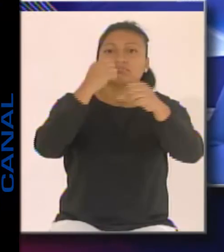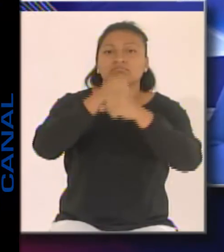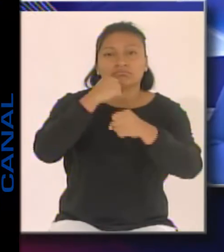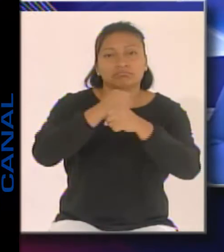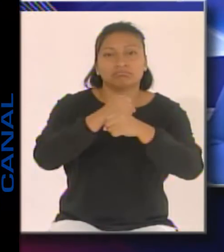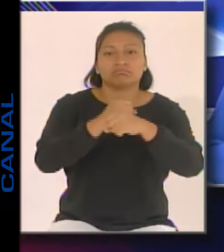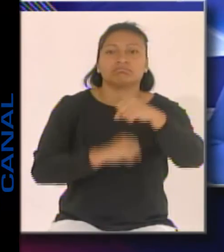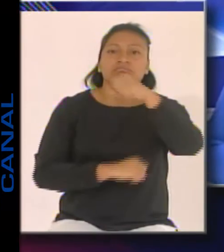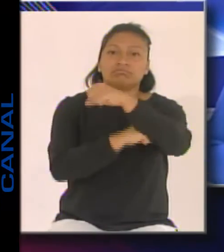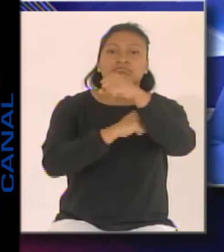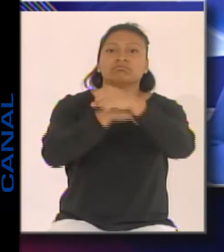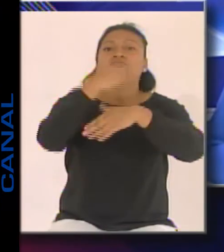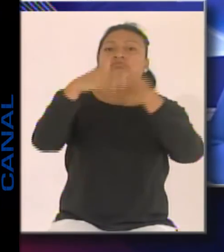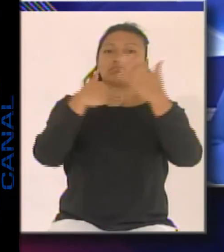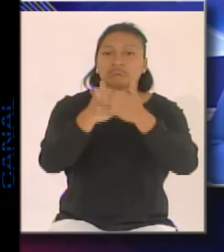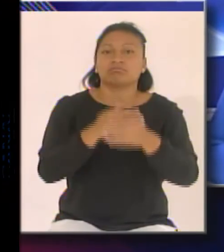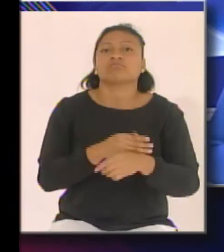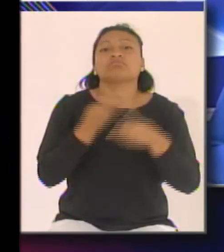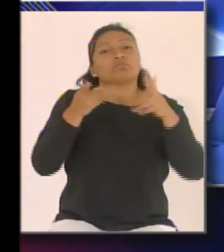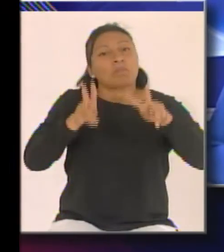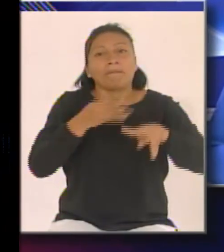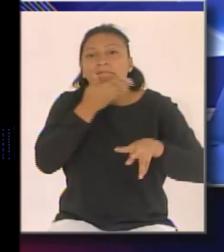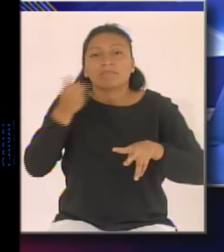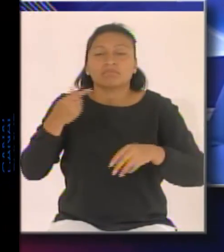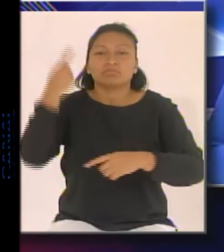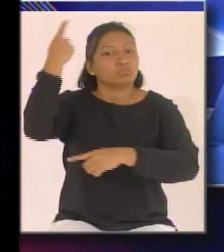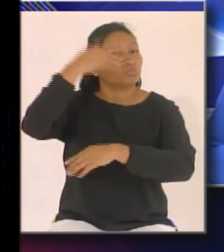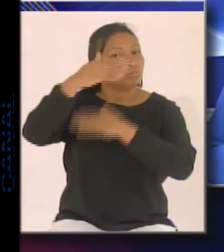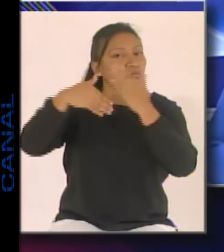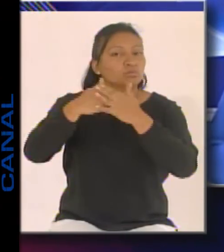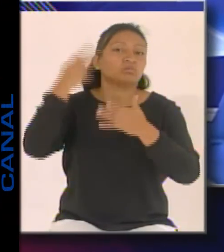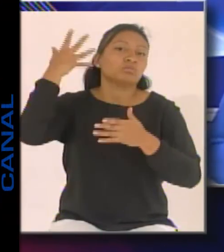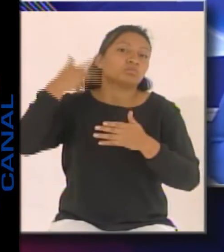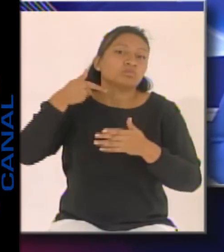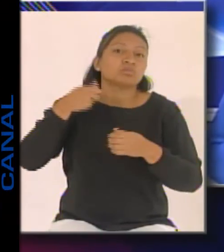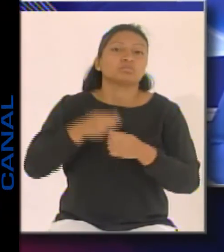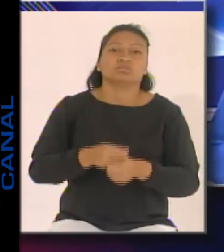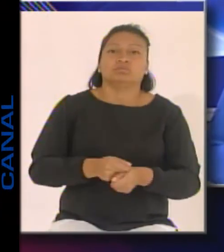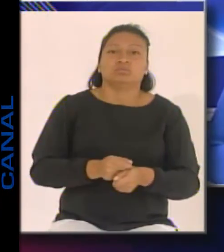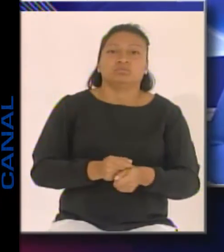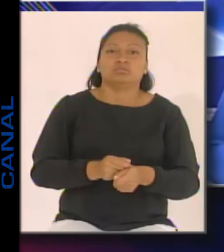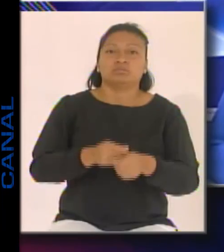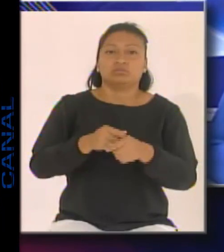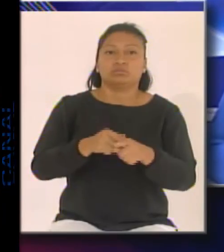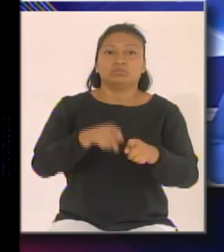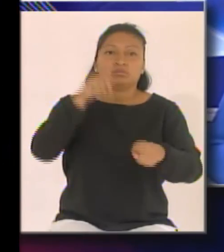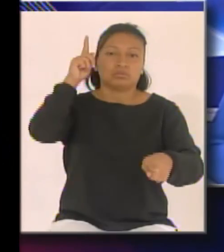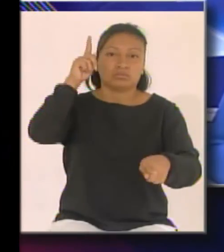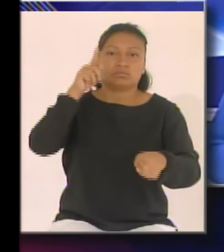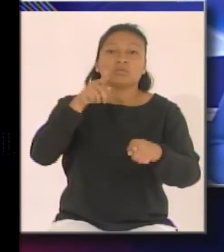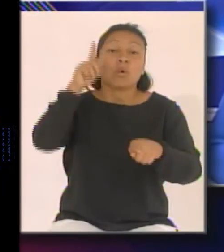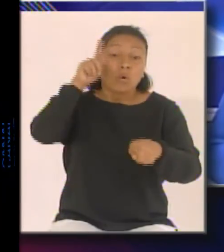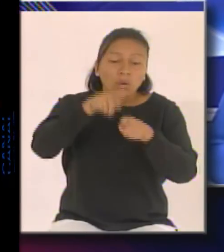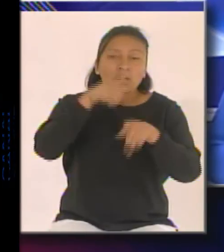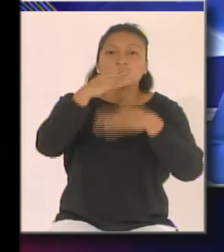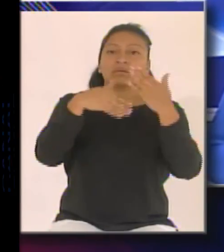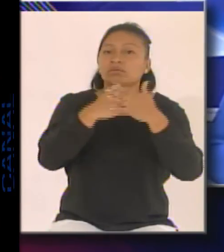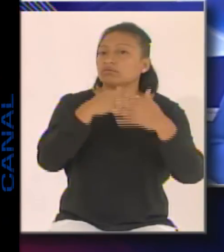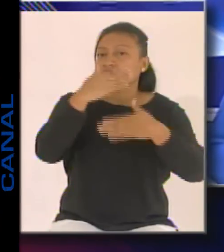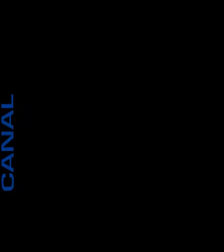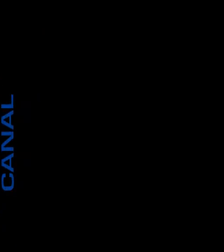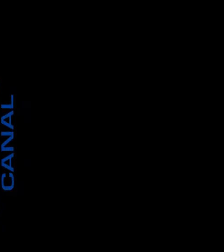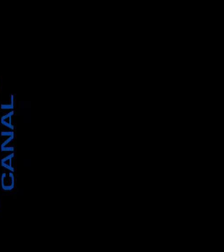y mejorando siempre todos los días con una propuesta educativa un tanto diferente a lo que proponen las otras instituciones